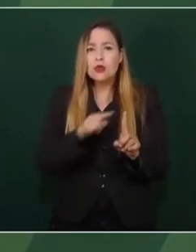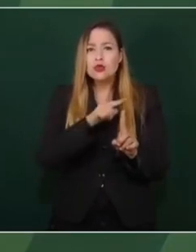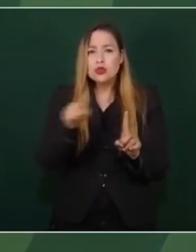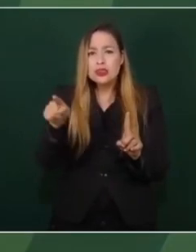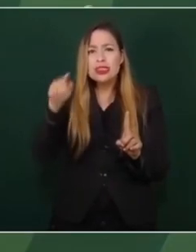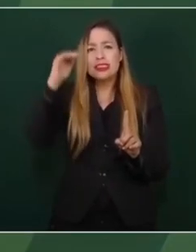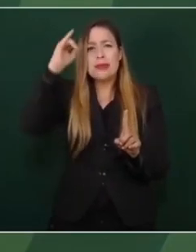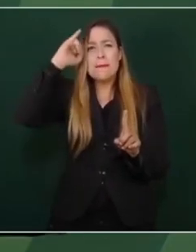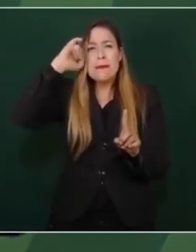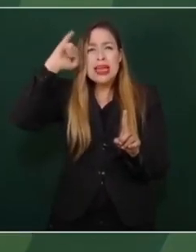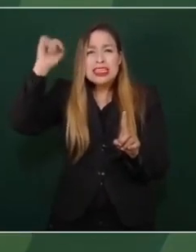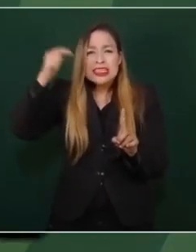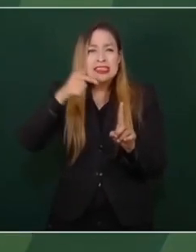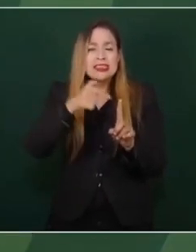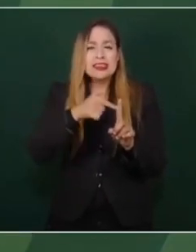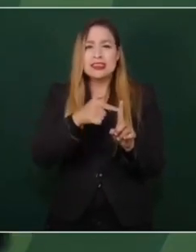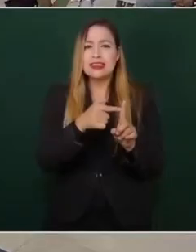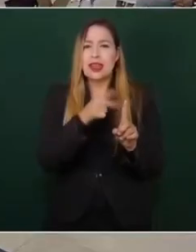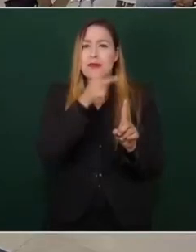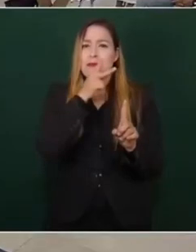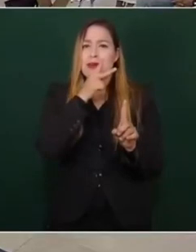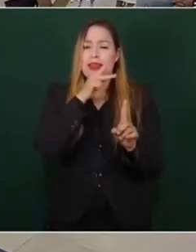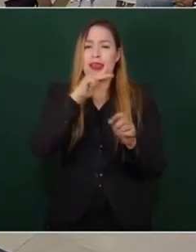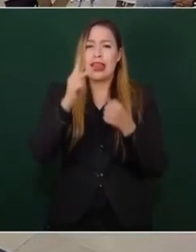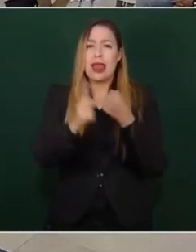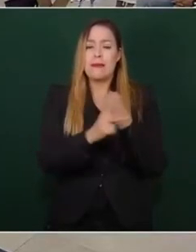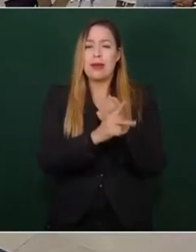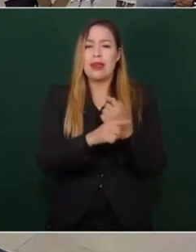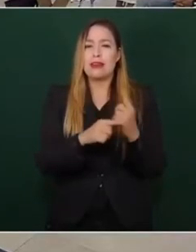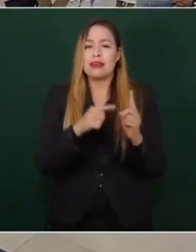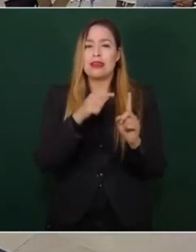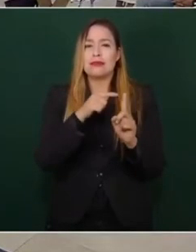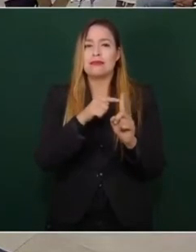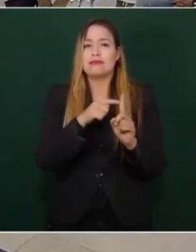para los que se espantan y dicen la polarización.